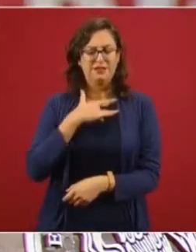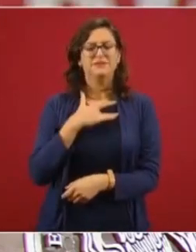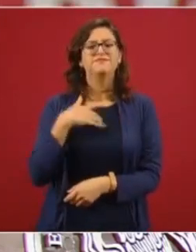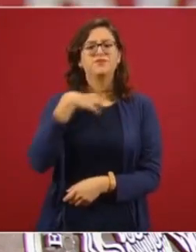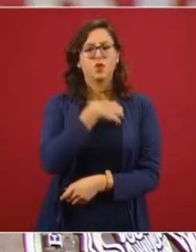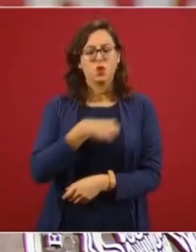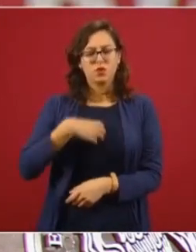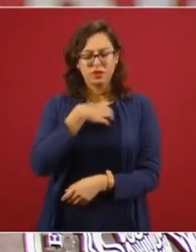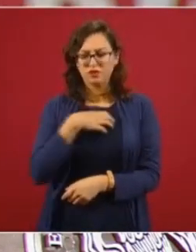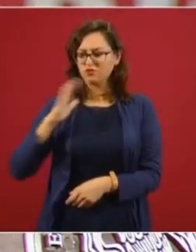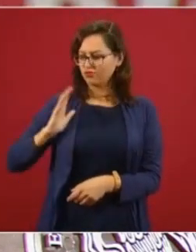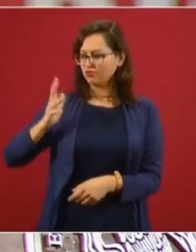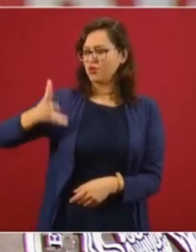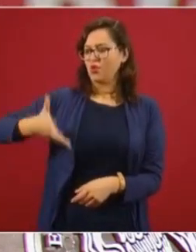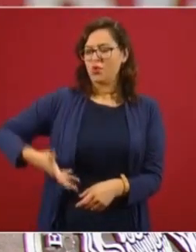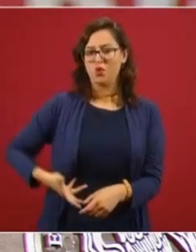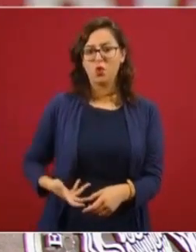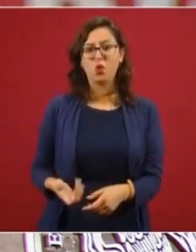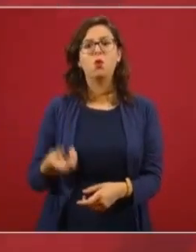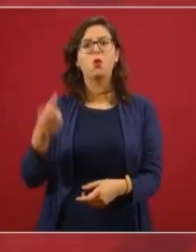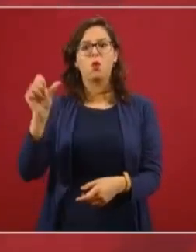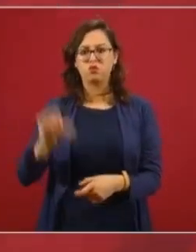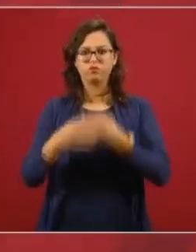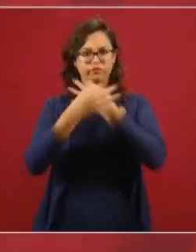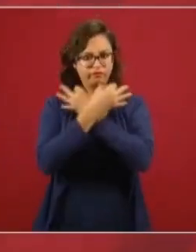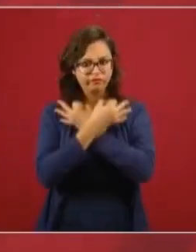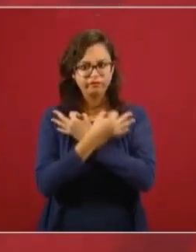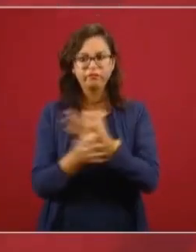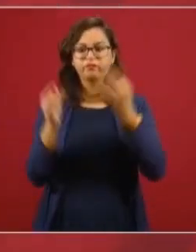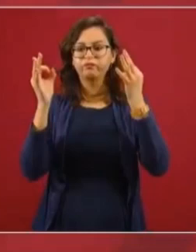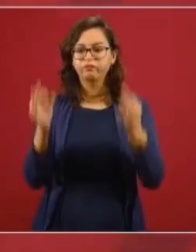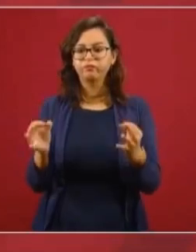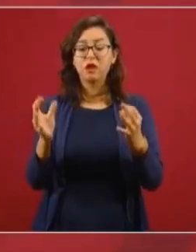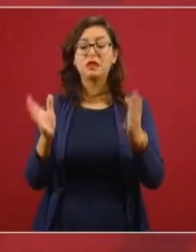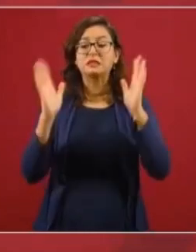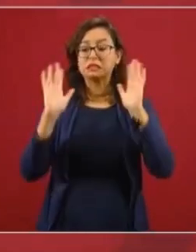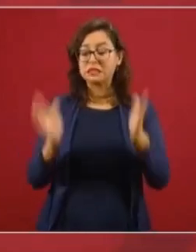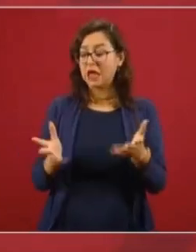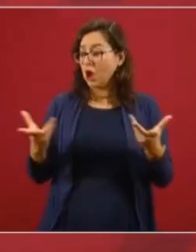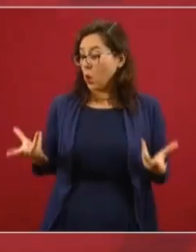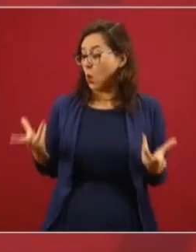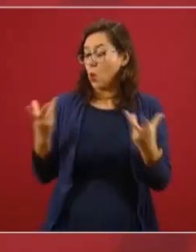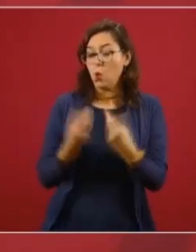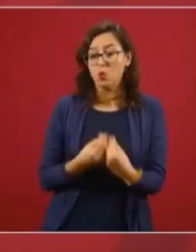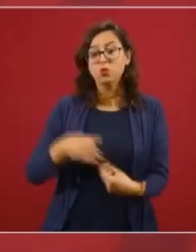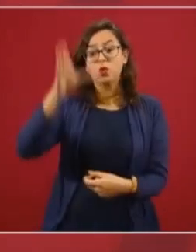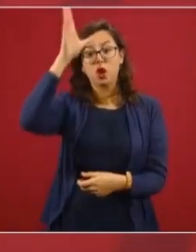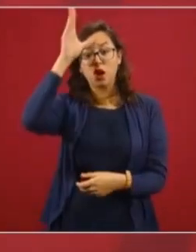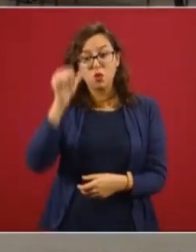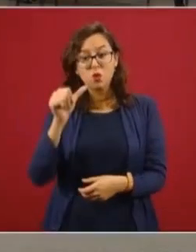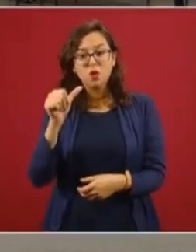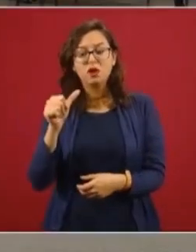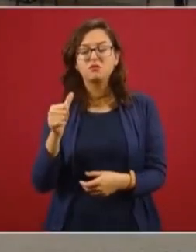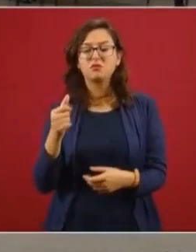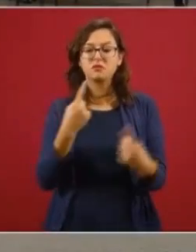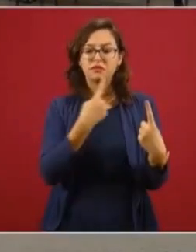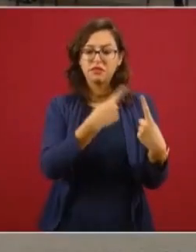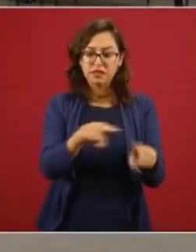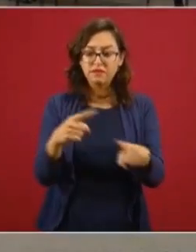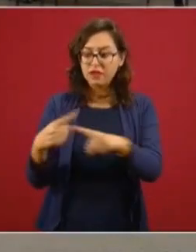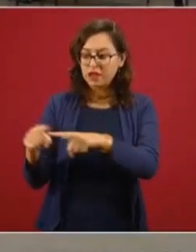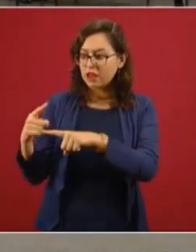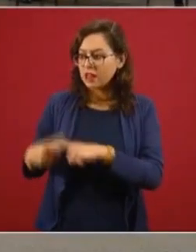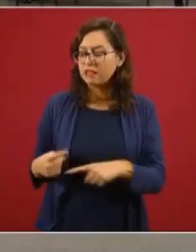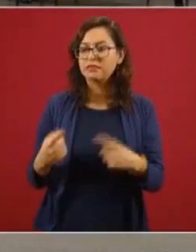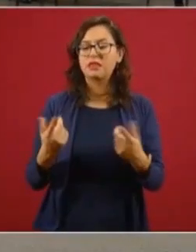estar participando y comunicando oficialmente la alianza que hemos llevado a cabo entre diferentes actores, empezando con